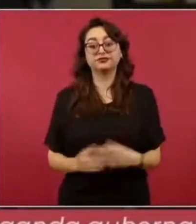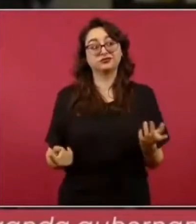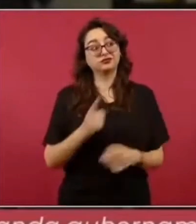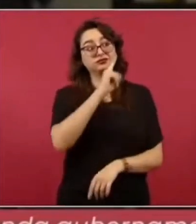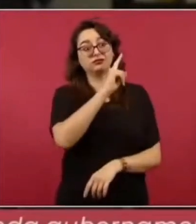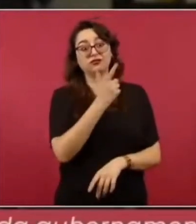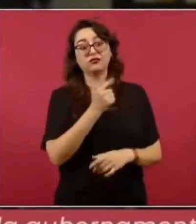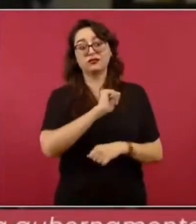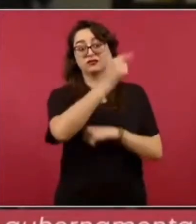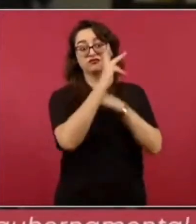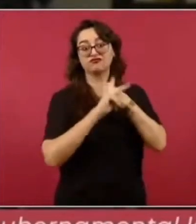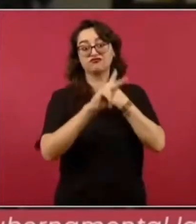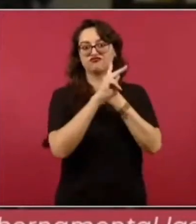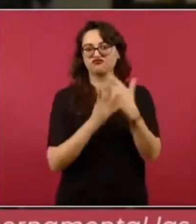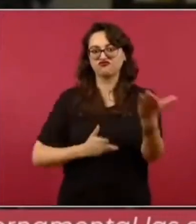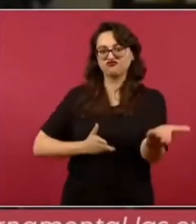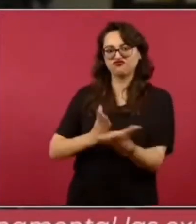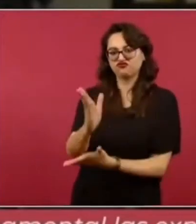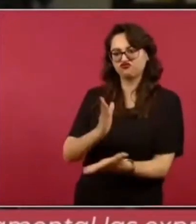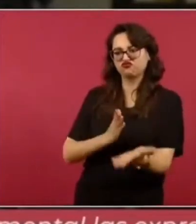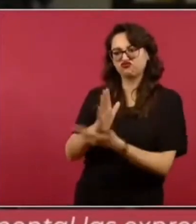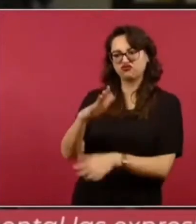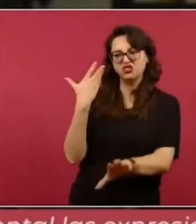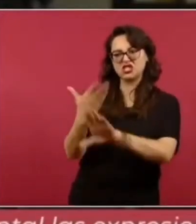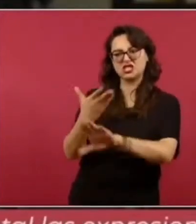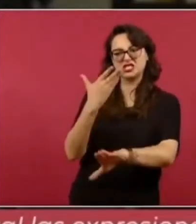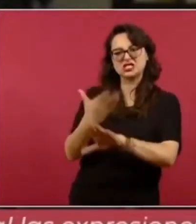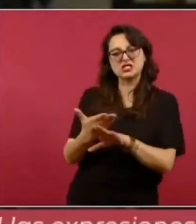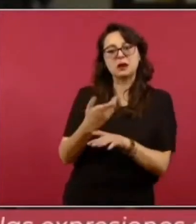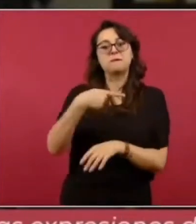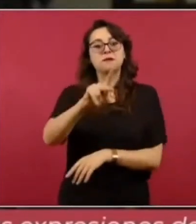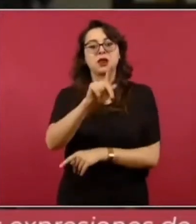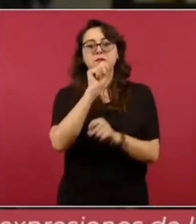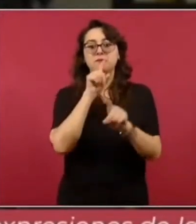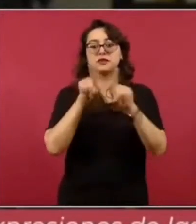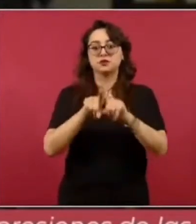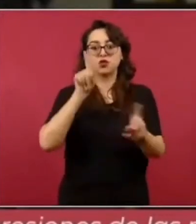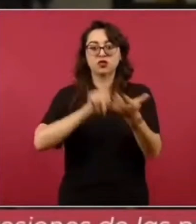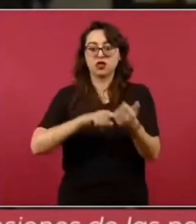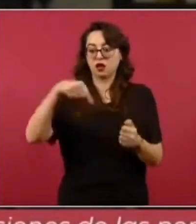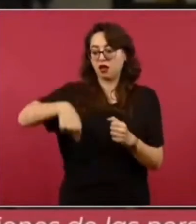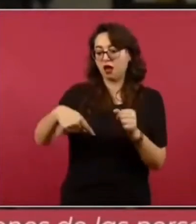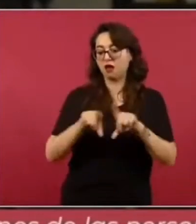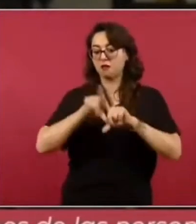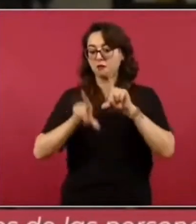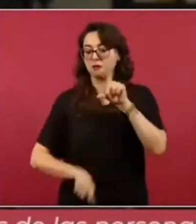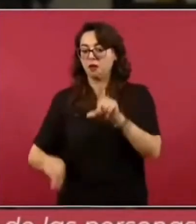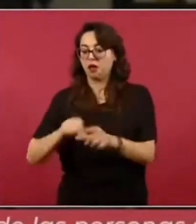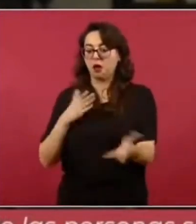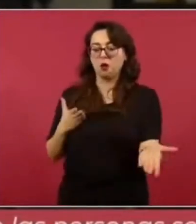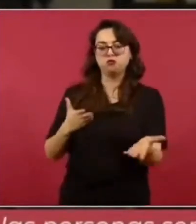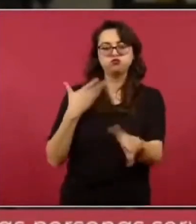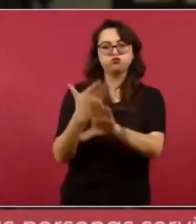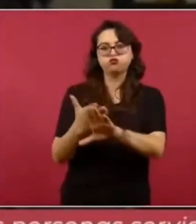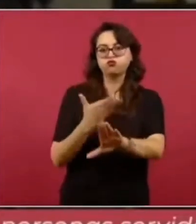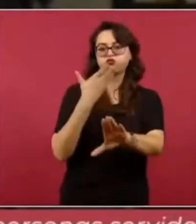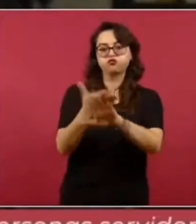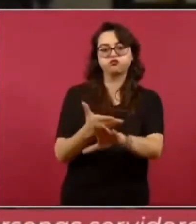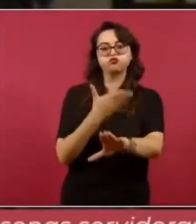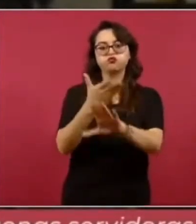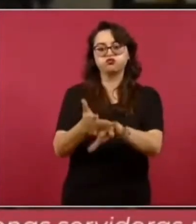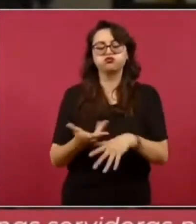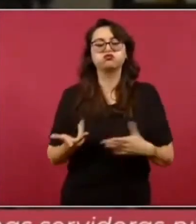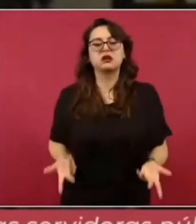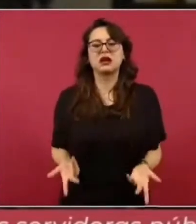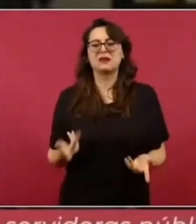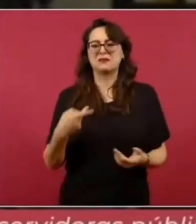casa. ¿Cómo usted va a blindar precisamente todo lo que se ha venido haciendo? Ya nos comentó de los programas